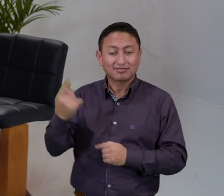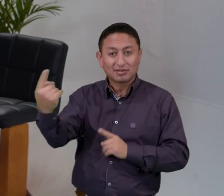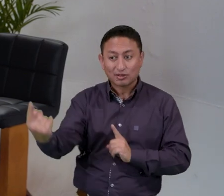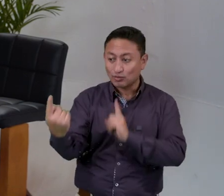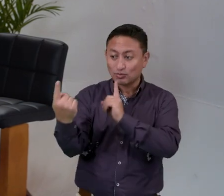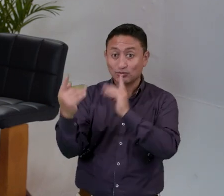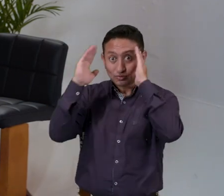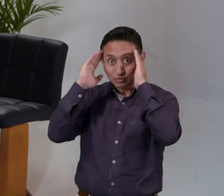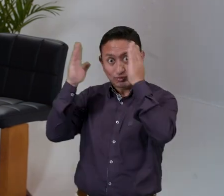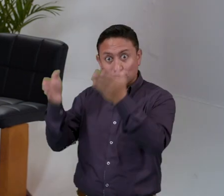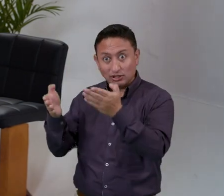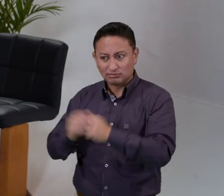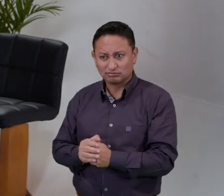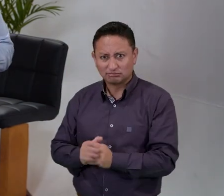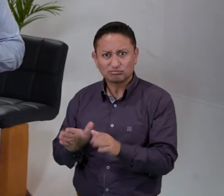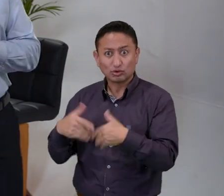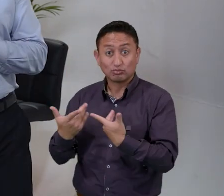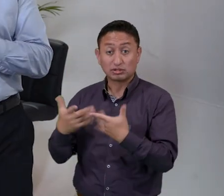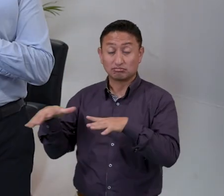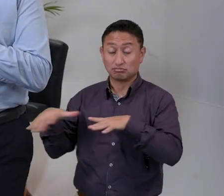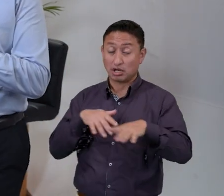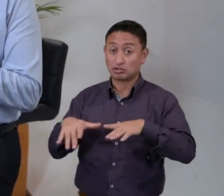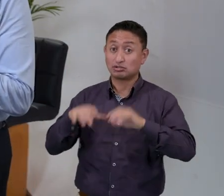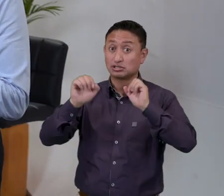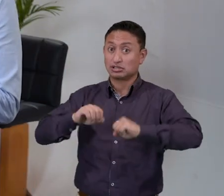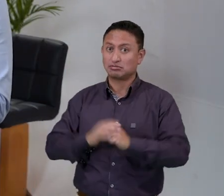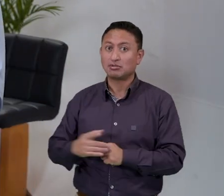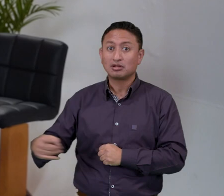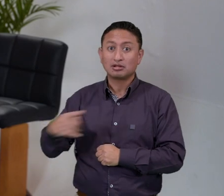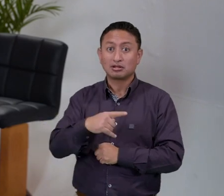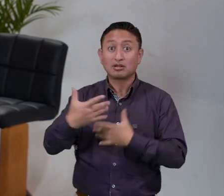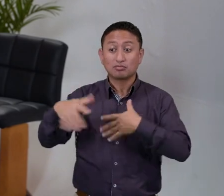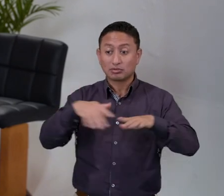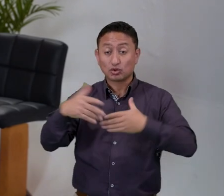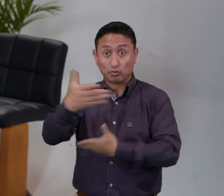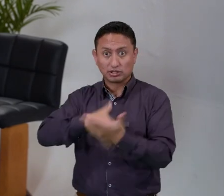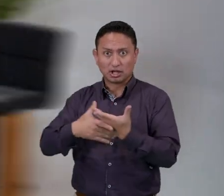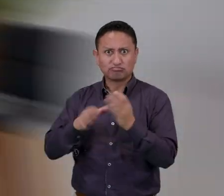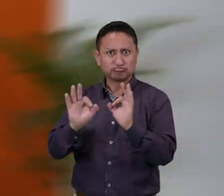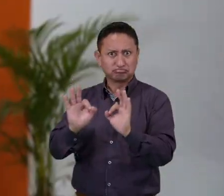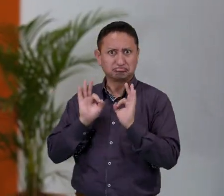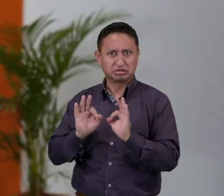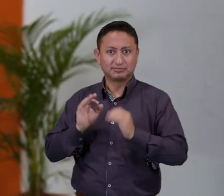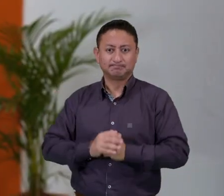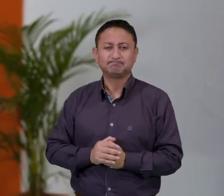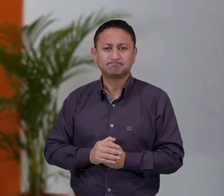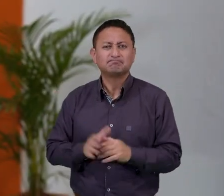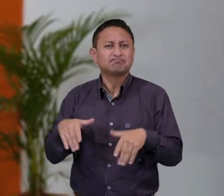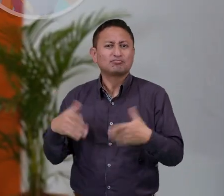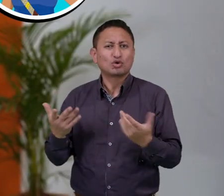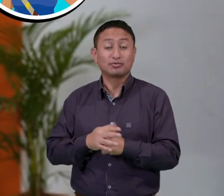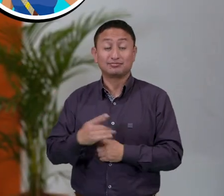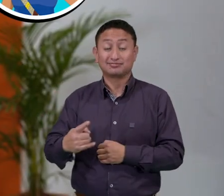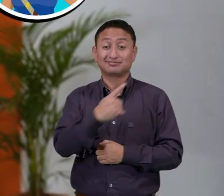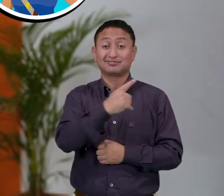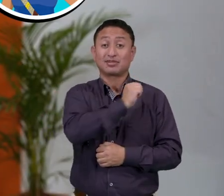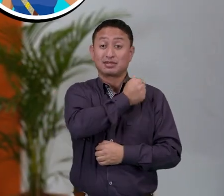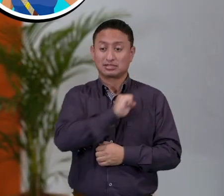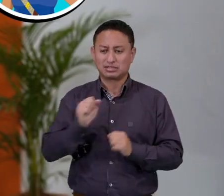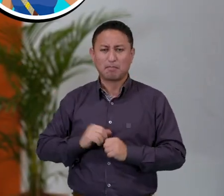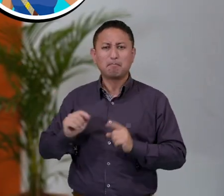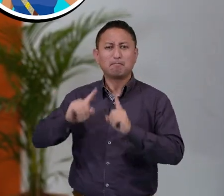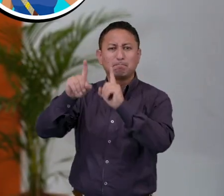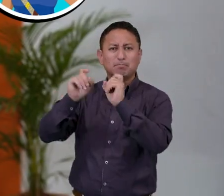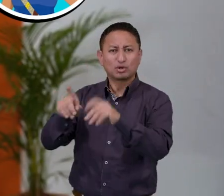atención al cliente, sin duda es una de las acciones que mantiene viva toda actividad comercial. El tema surgió porque mi amiga Cisa me